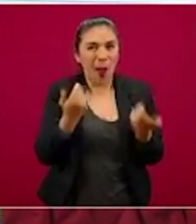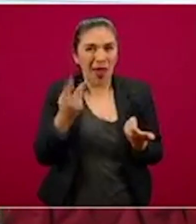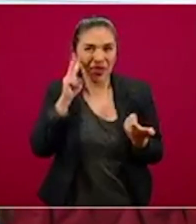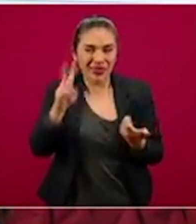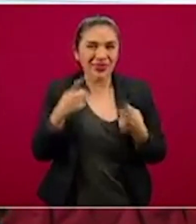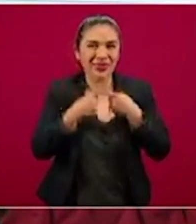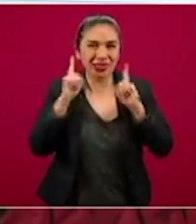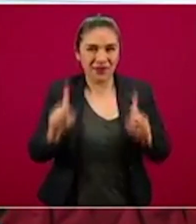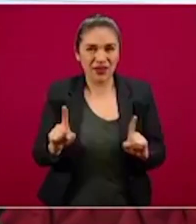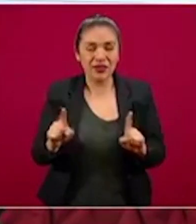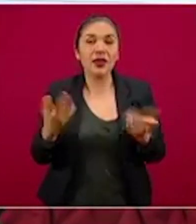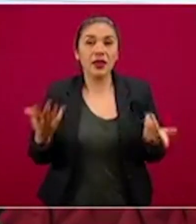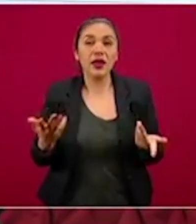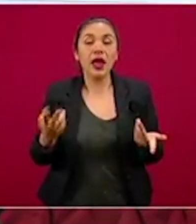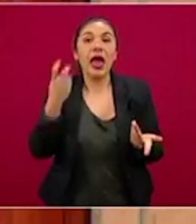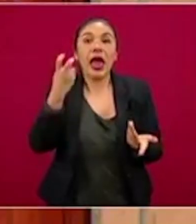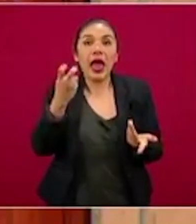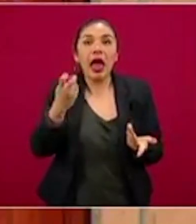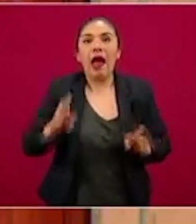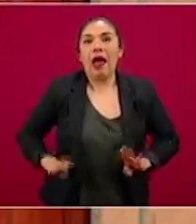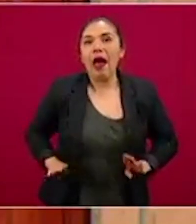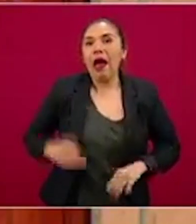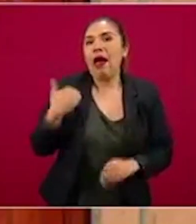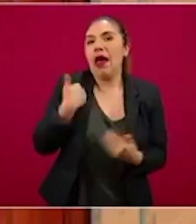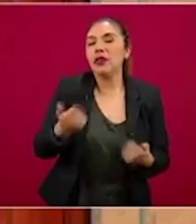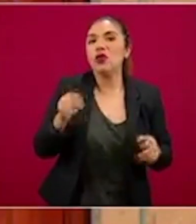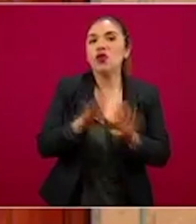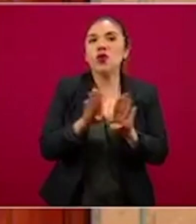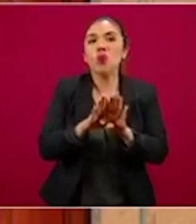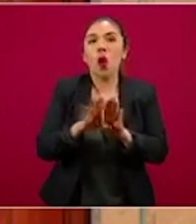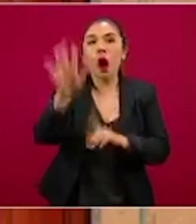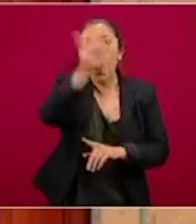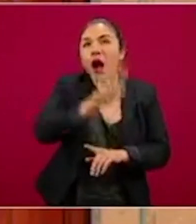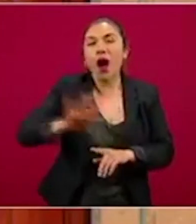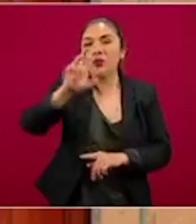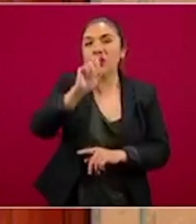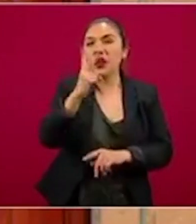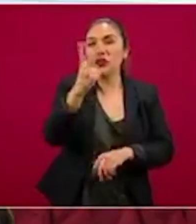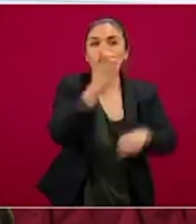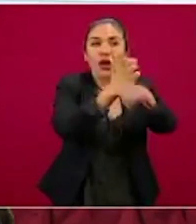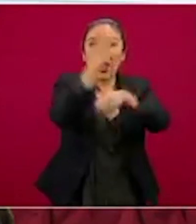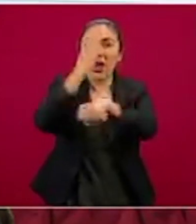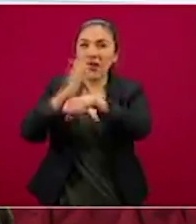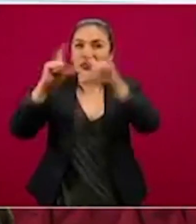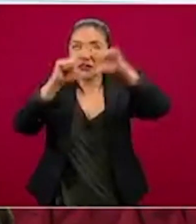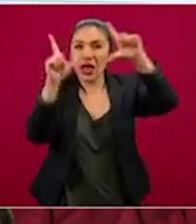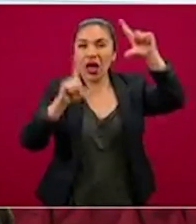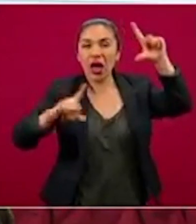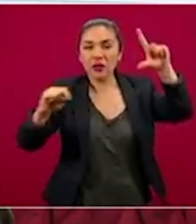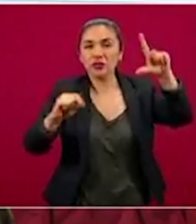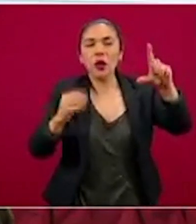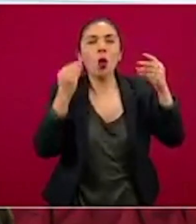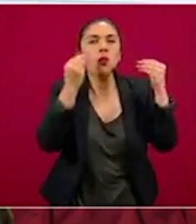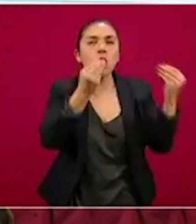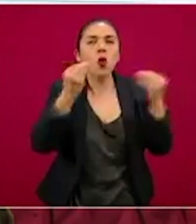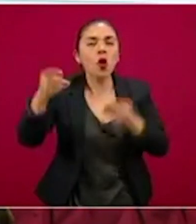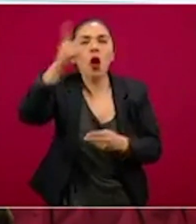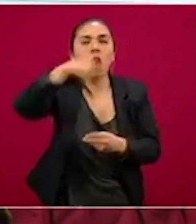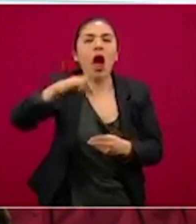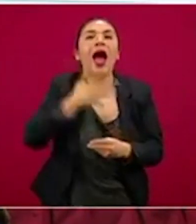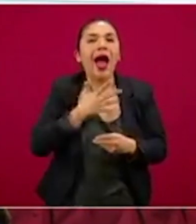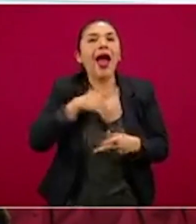semana 42, lo que habla que en el conjunto de las 32 entidades federativas muchas de ellas han presentado